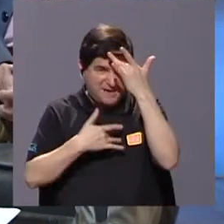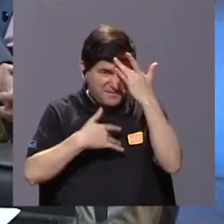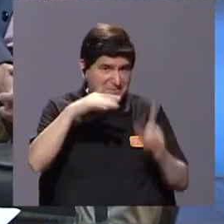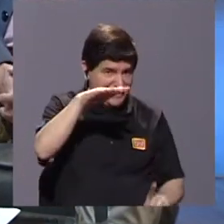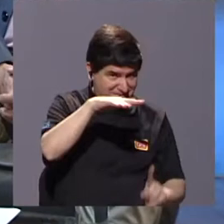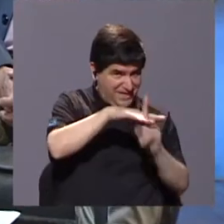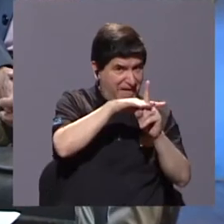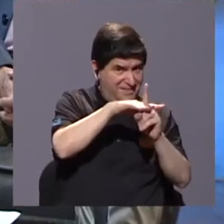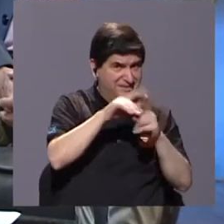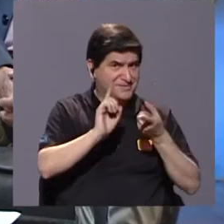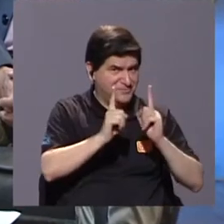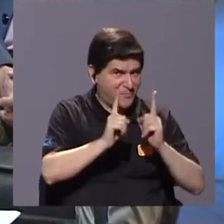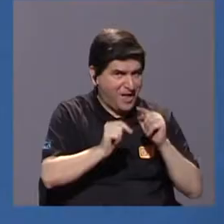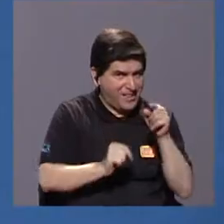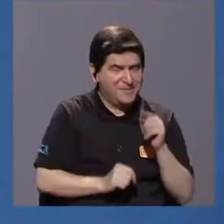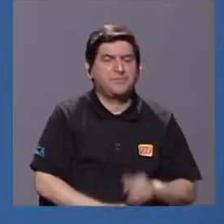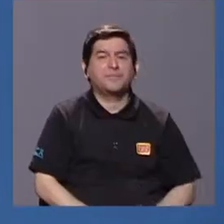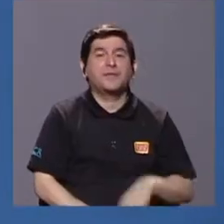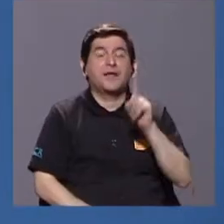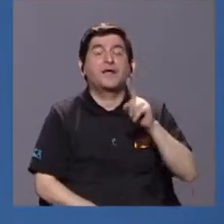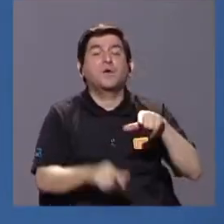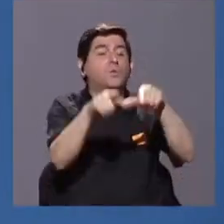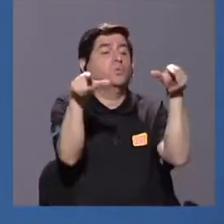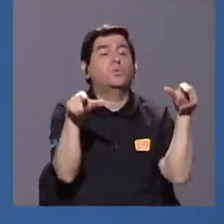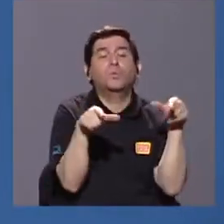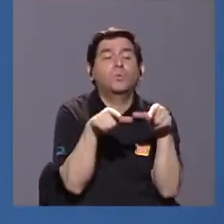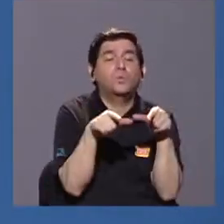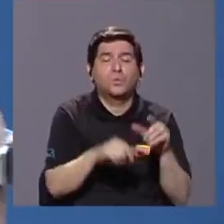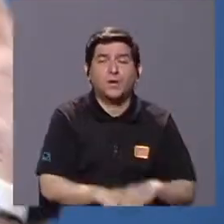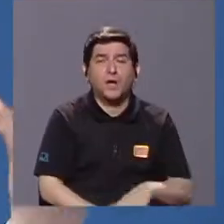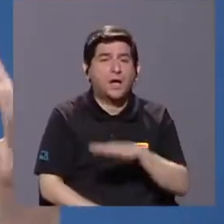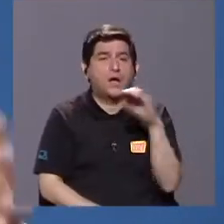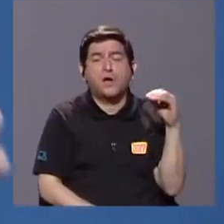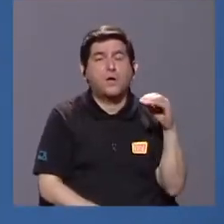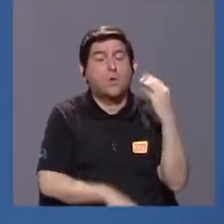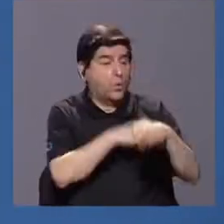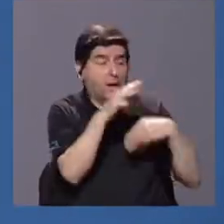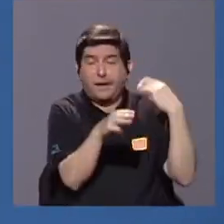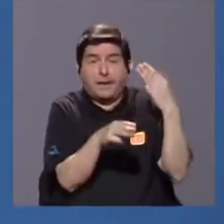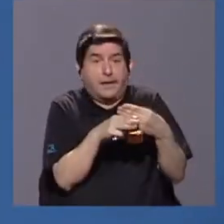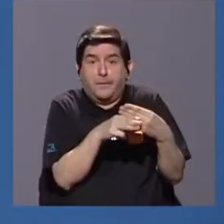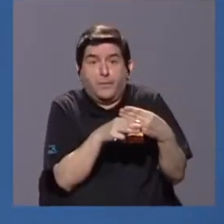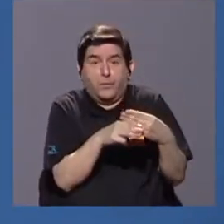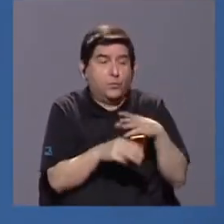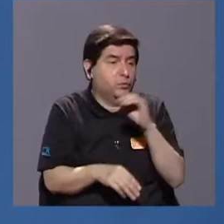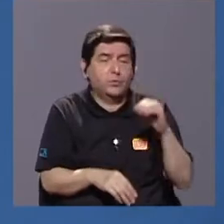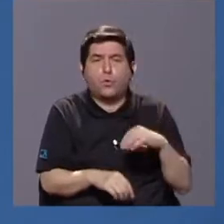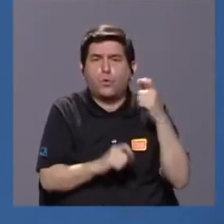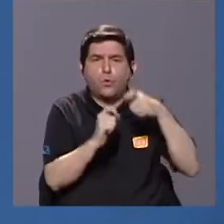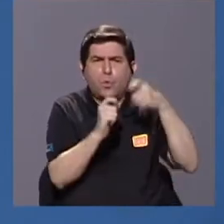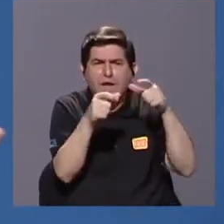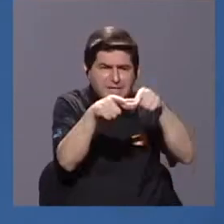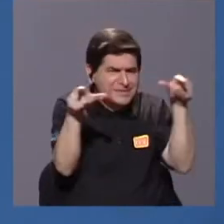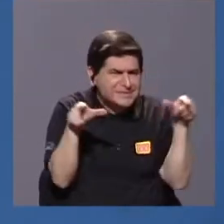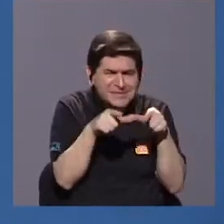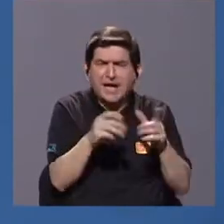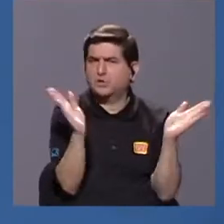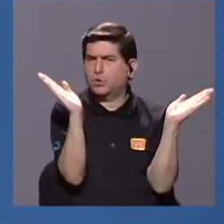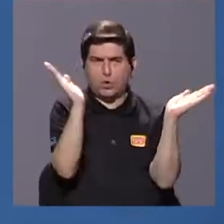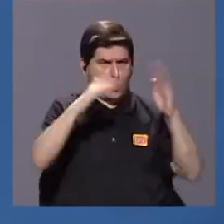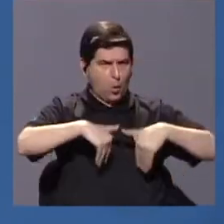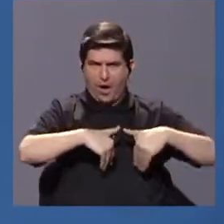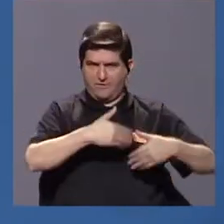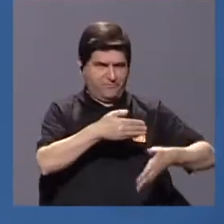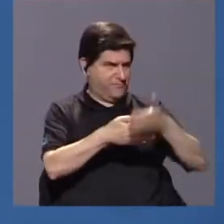emergentes son aquellas enfermedades que en un sitio a nivel mundial o local no estaban